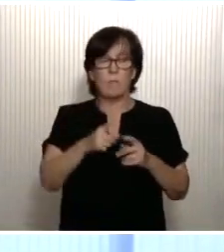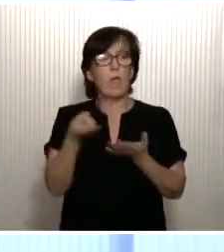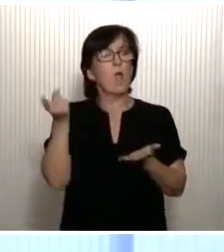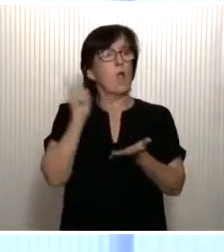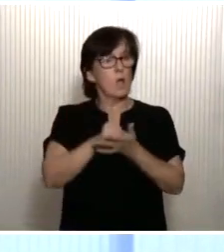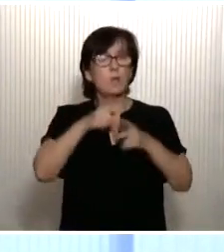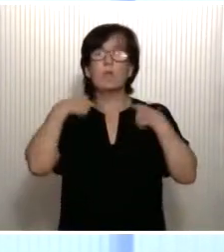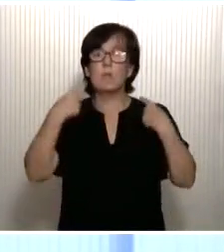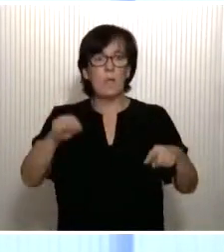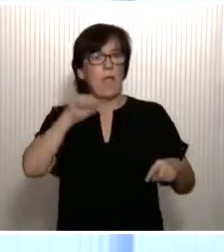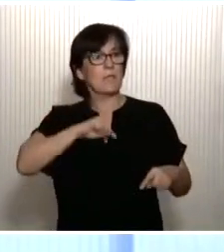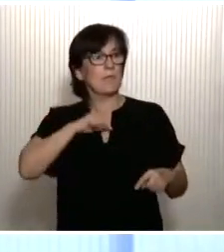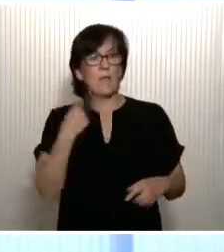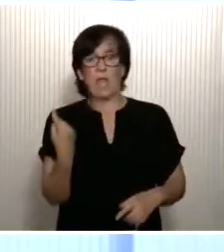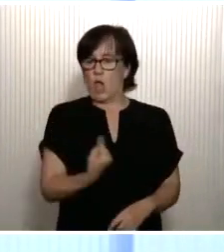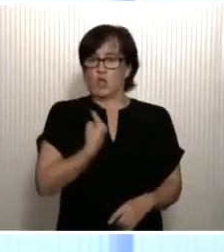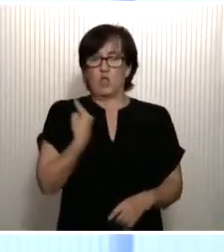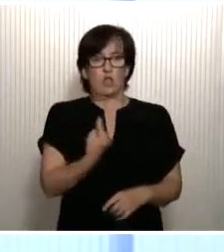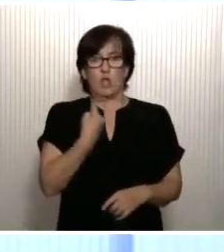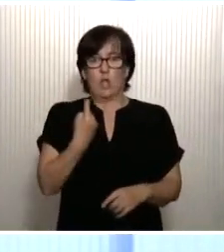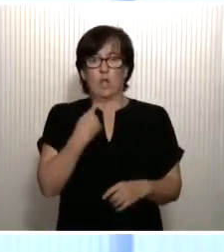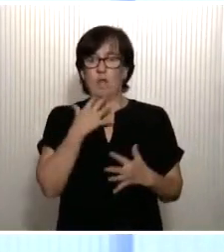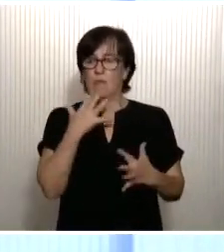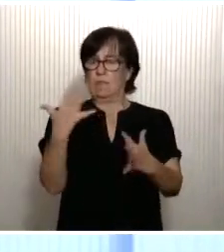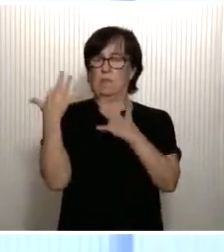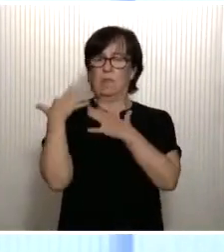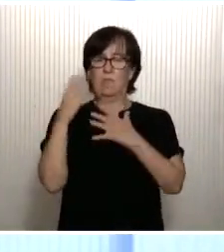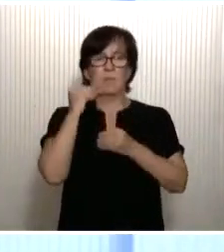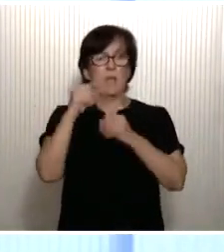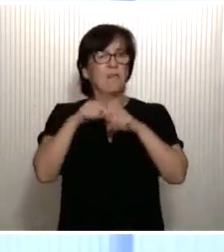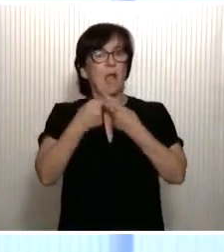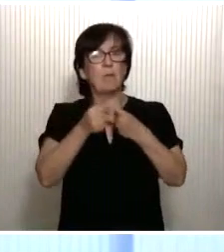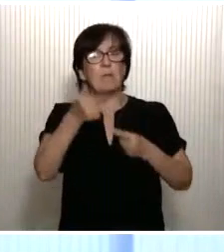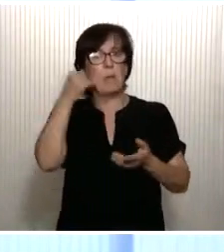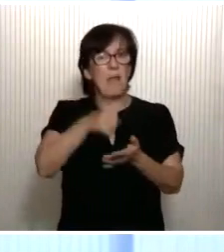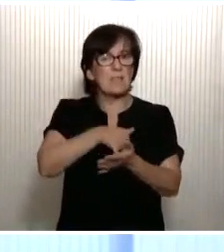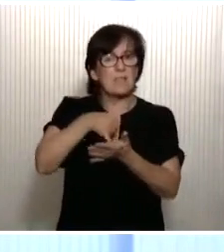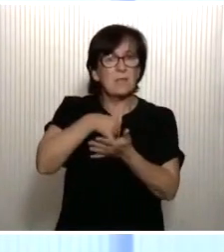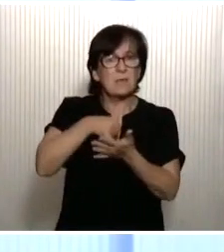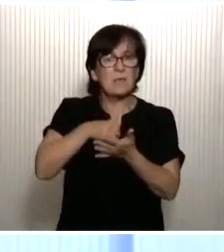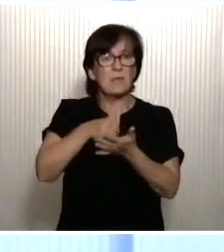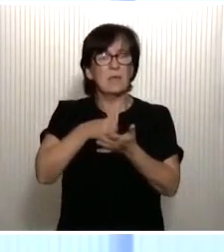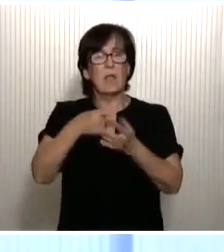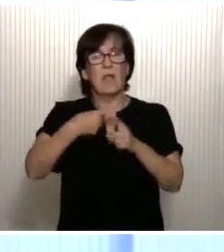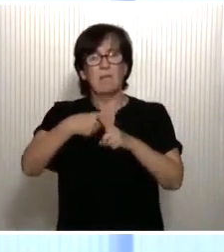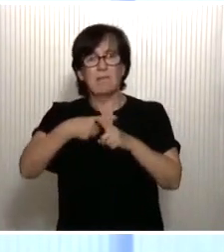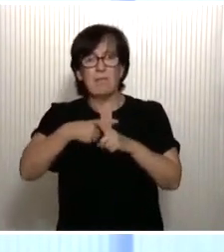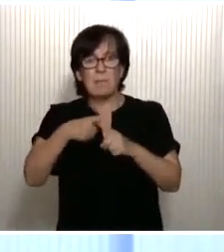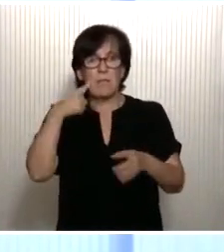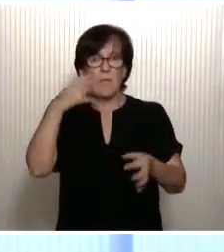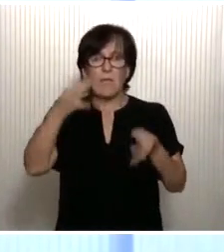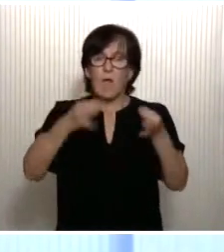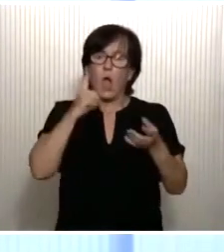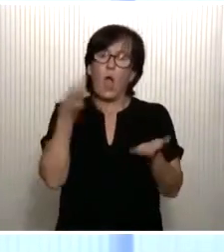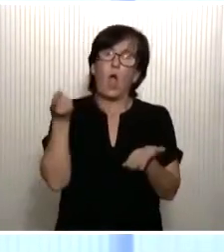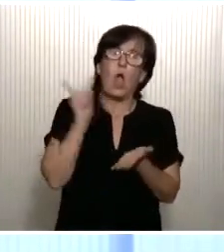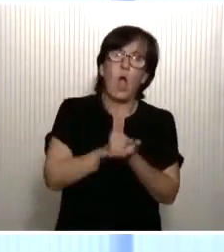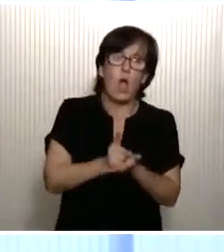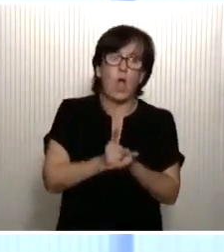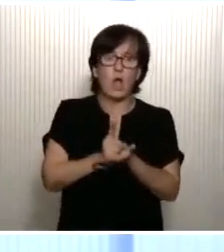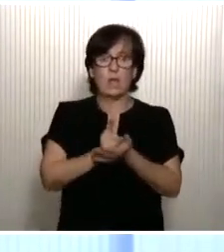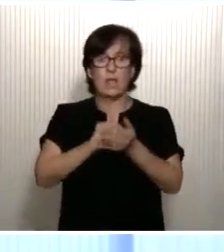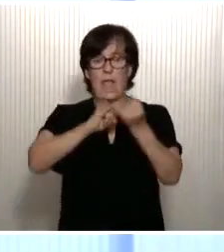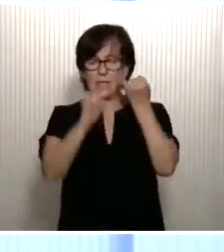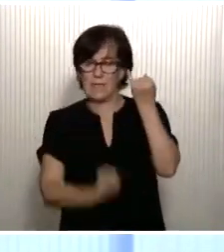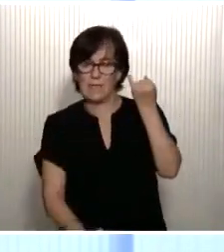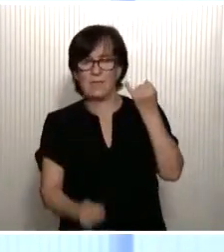desgraciadamente, a sentirse sola hace diez años nuestro país, sobre todo las familias más vulnerables, cuando la fiebre de la austeridad hizo recaer el coste de la crisis